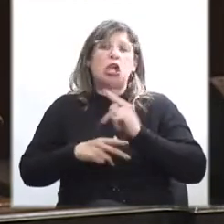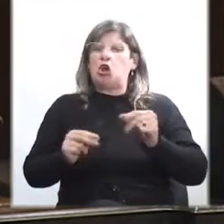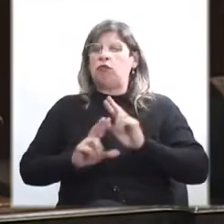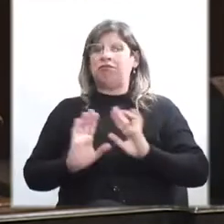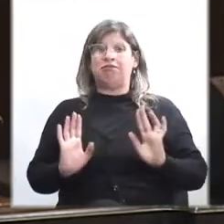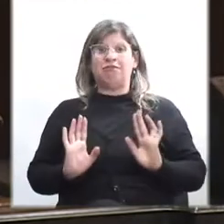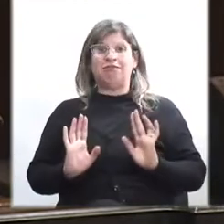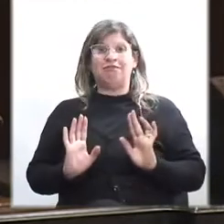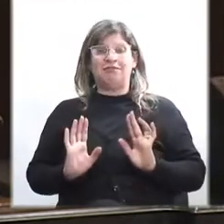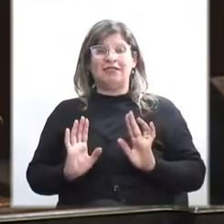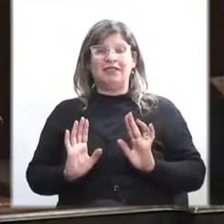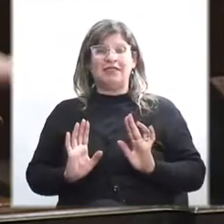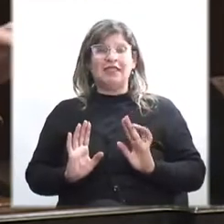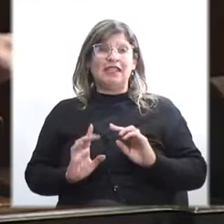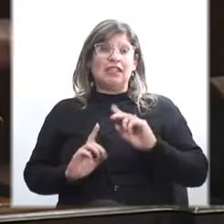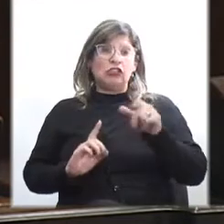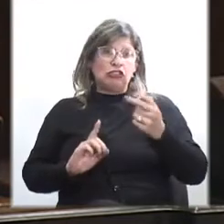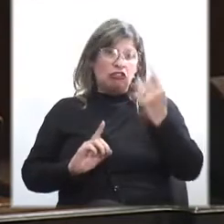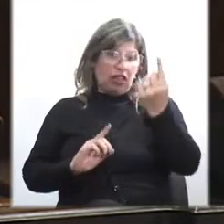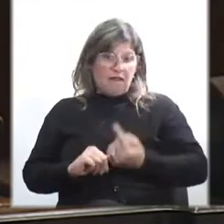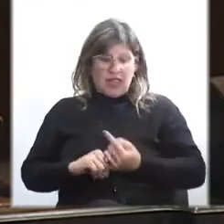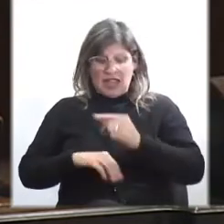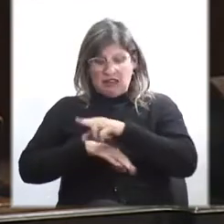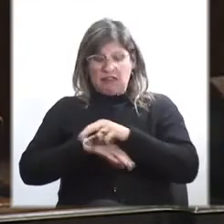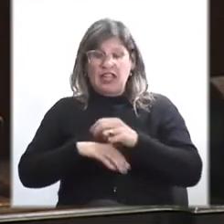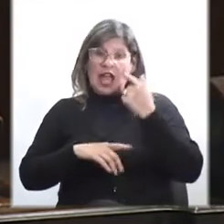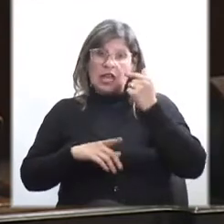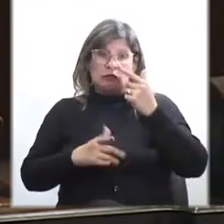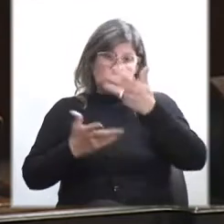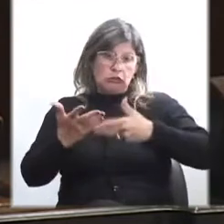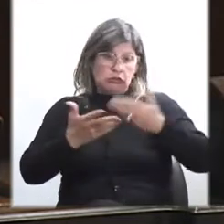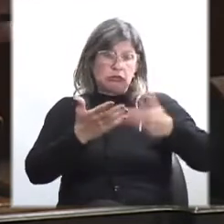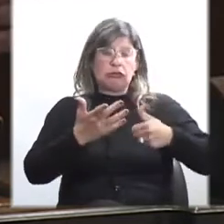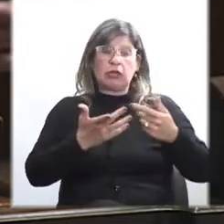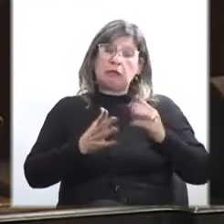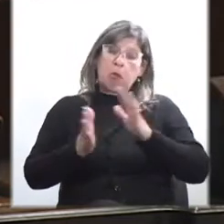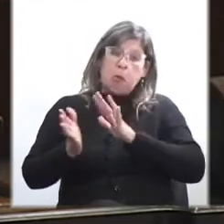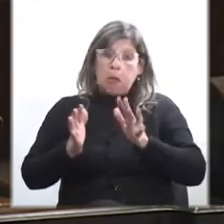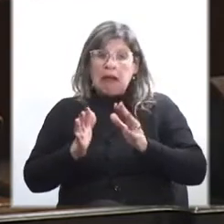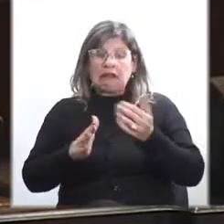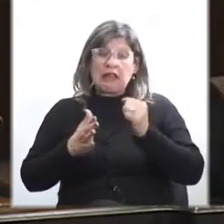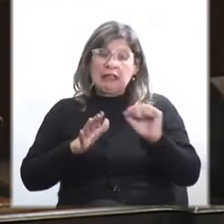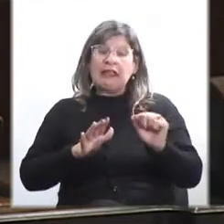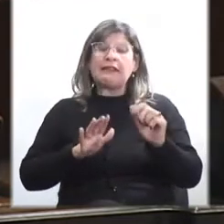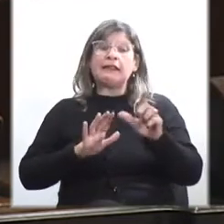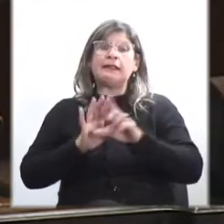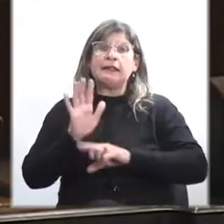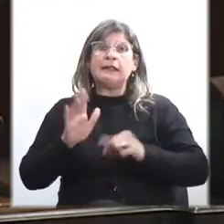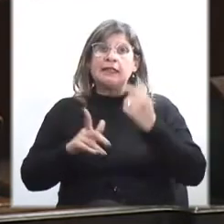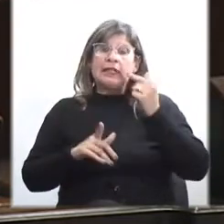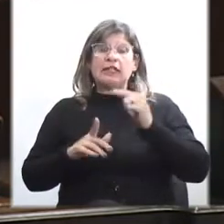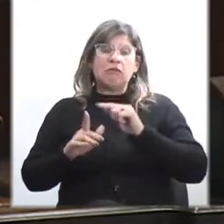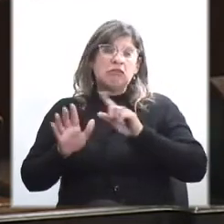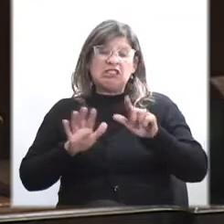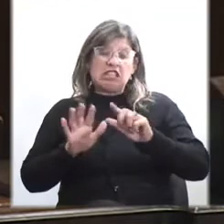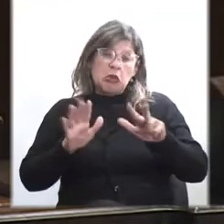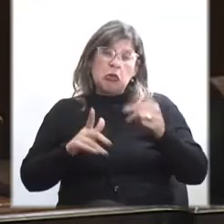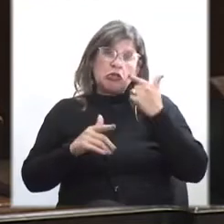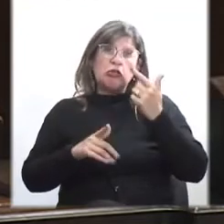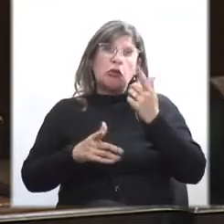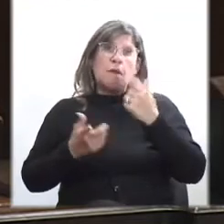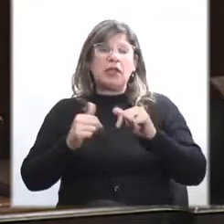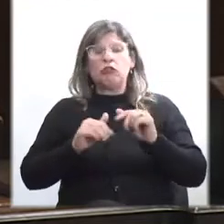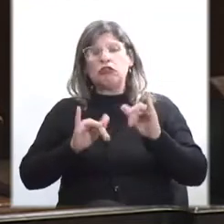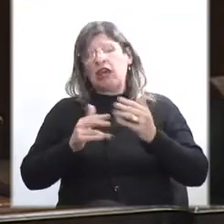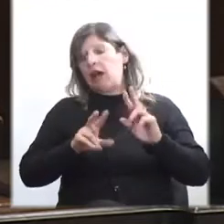Entonces, si bien el fiscal dice, bueno, estas conductas que aparentemente son delitos y que acá fueron identificadas siete u ocho, serían delitos, pero